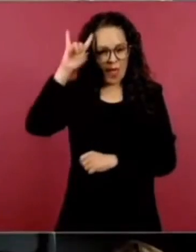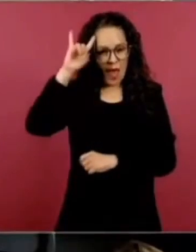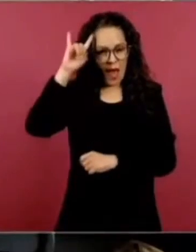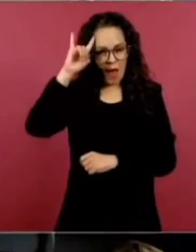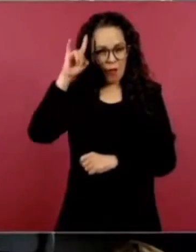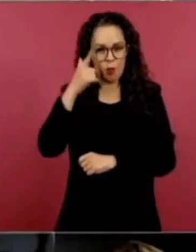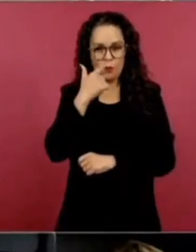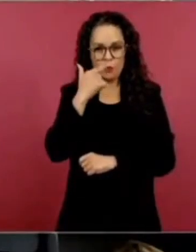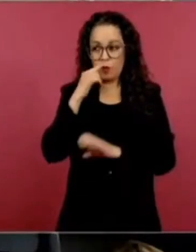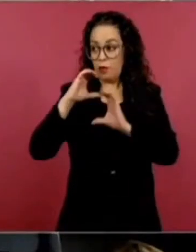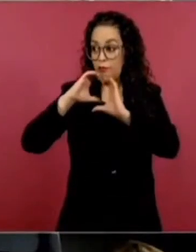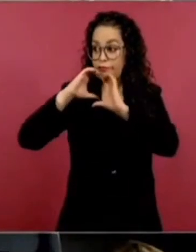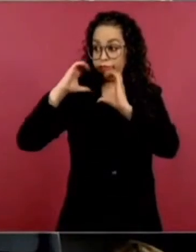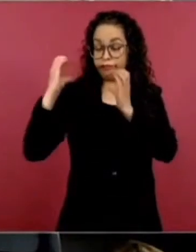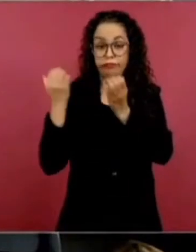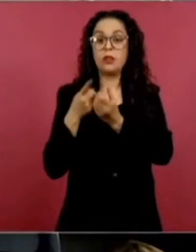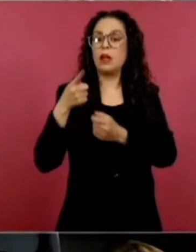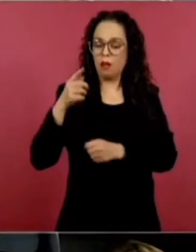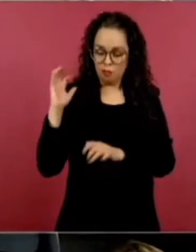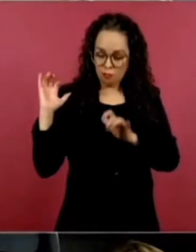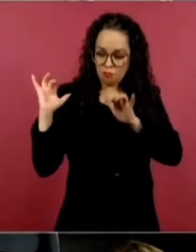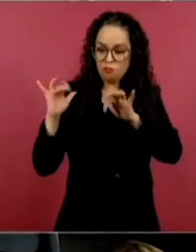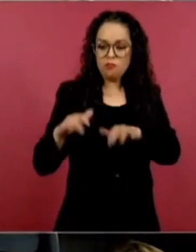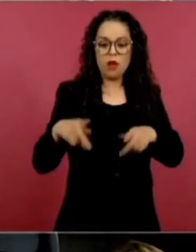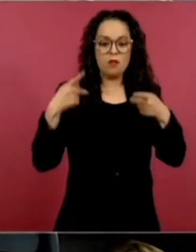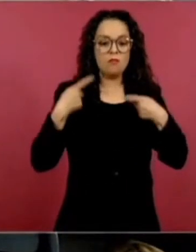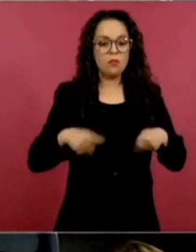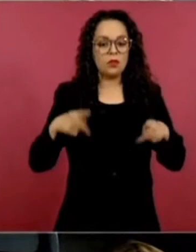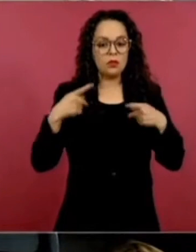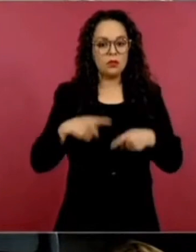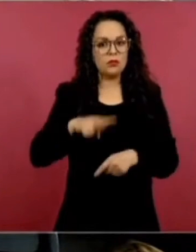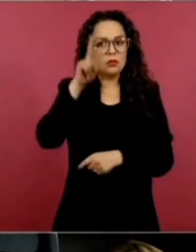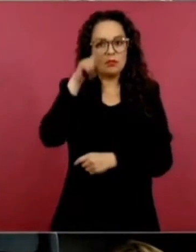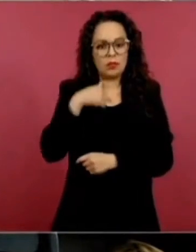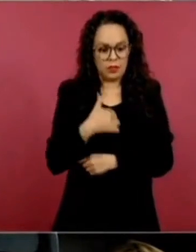un resurgimiento de un deporte que tuvo mucho auge.